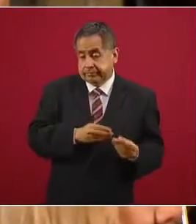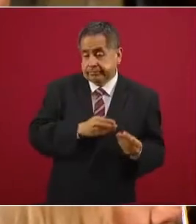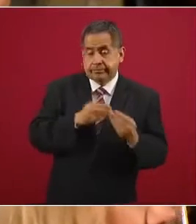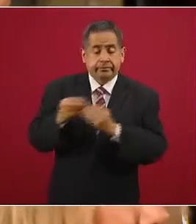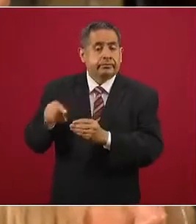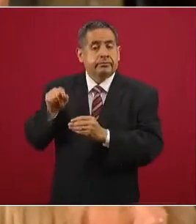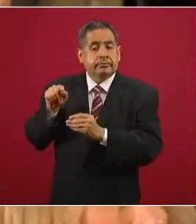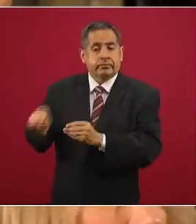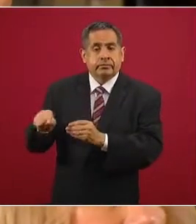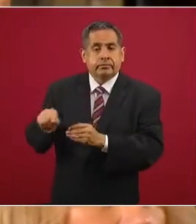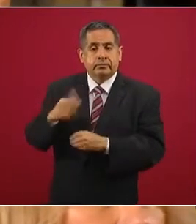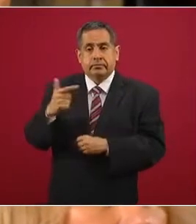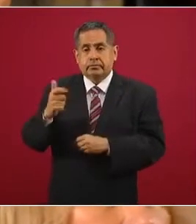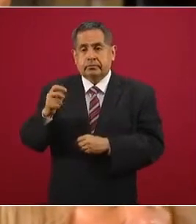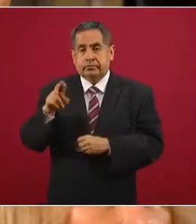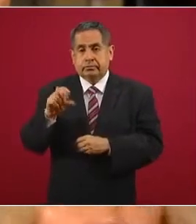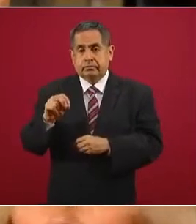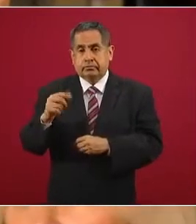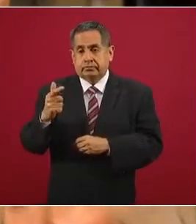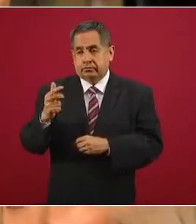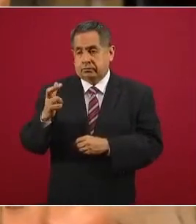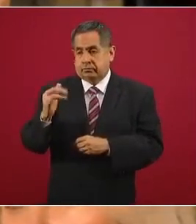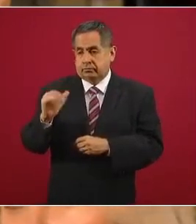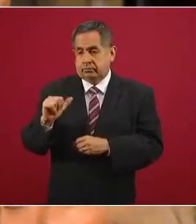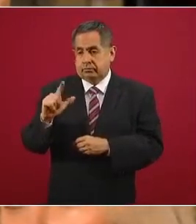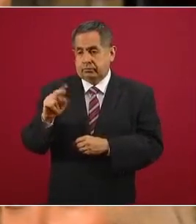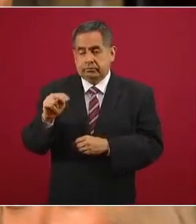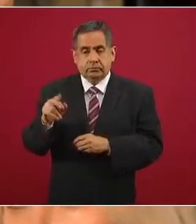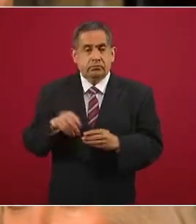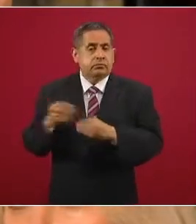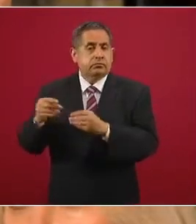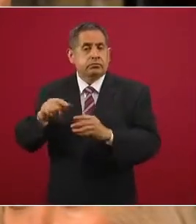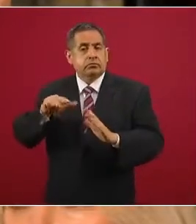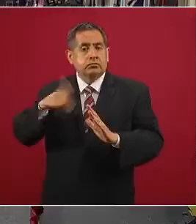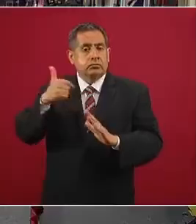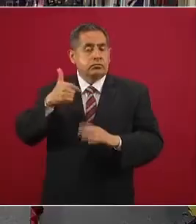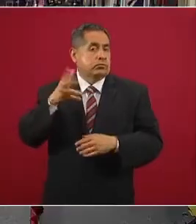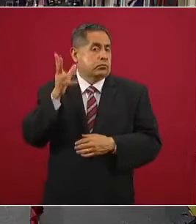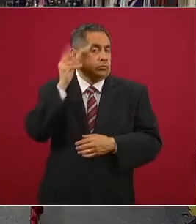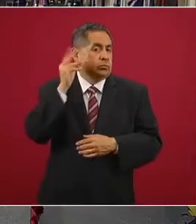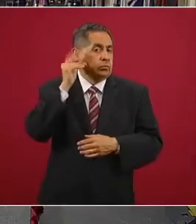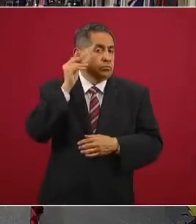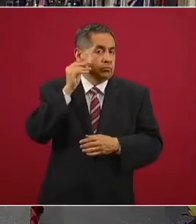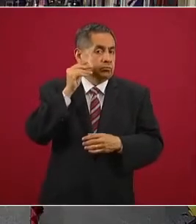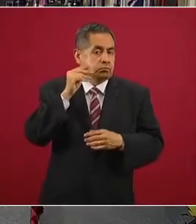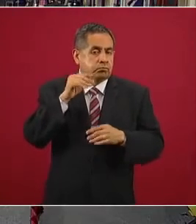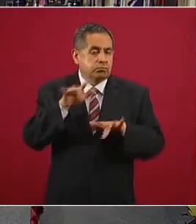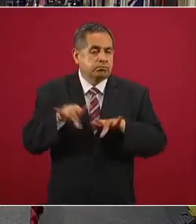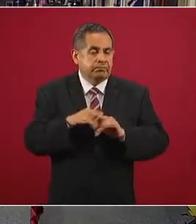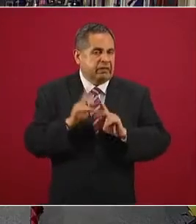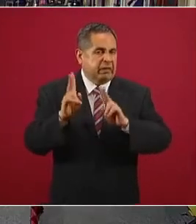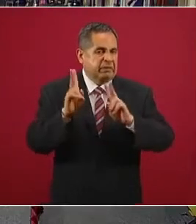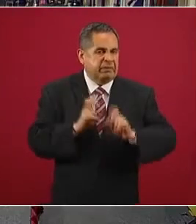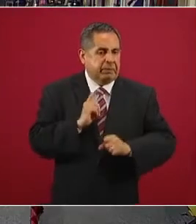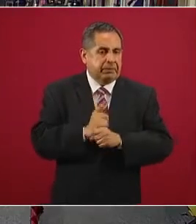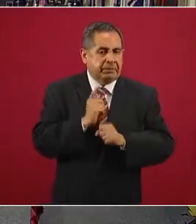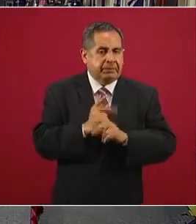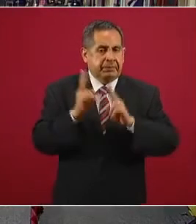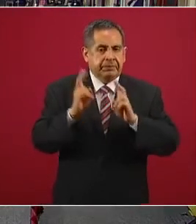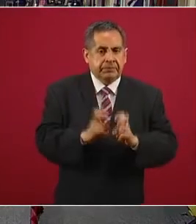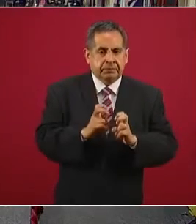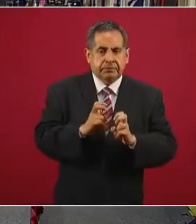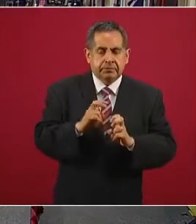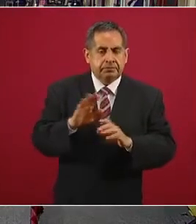Genaro García Luna 12 audios nuevos de comunicaciones interceptadas, por supuesto en su